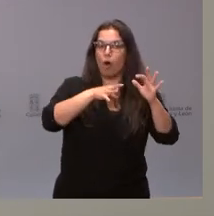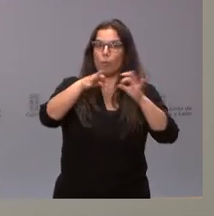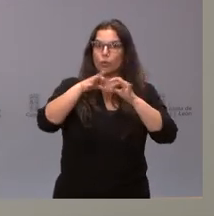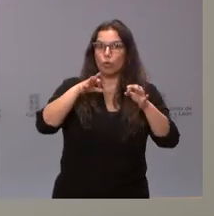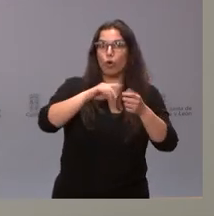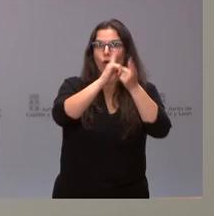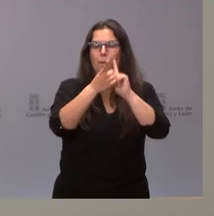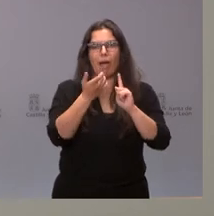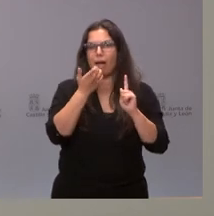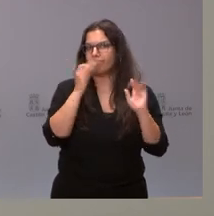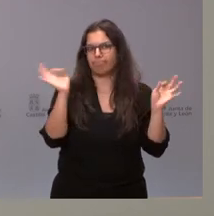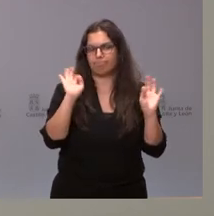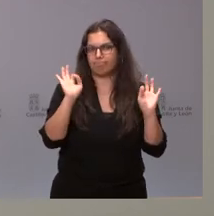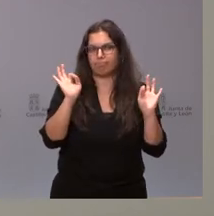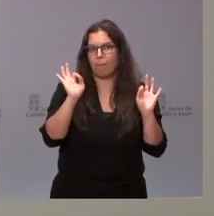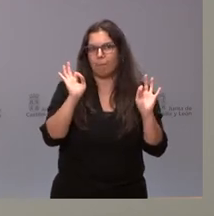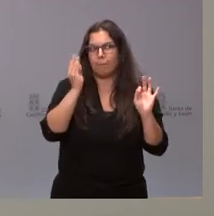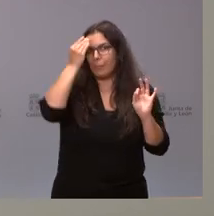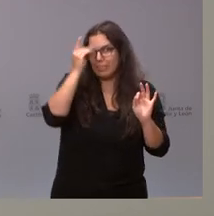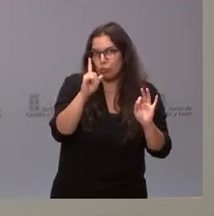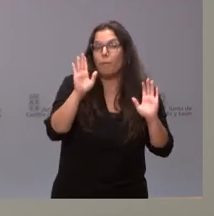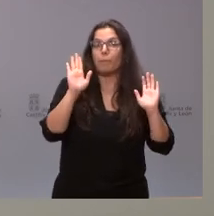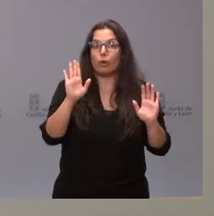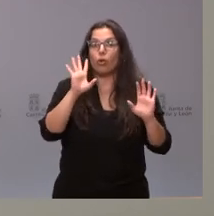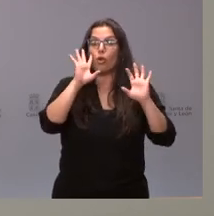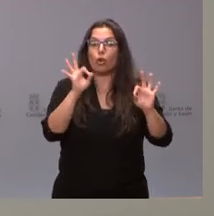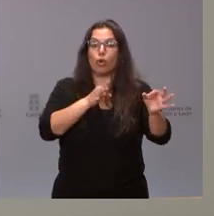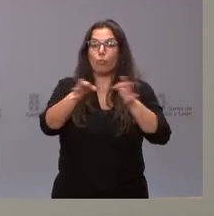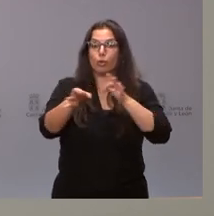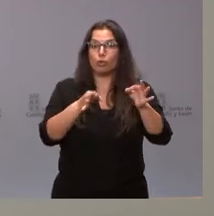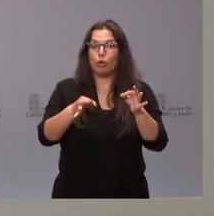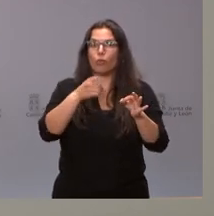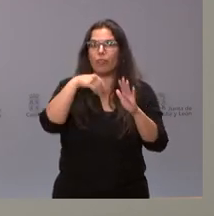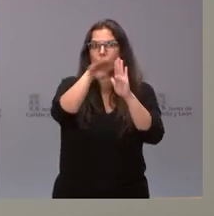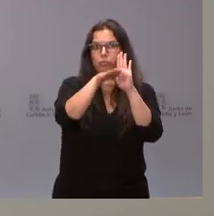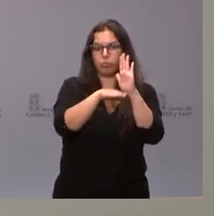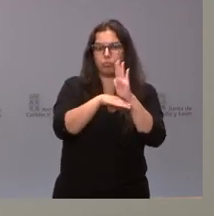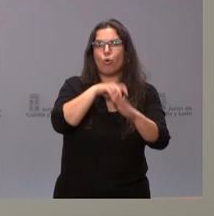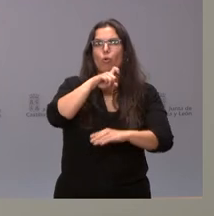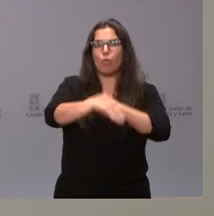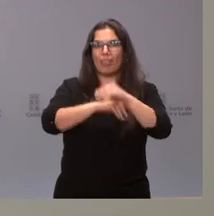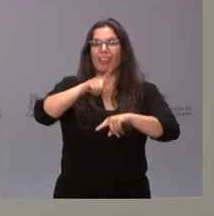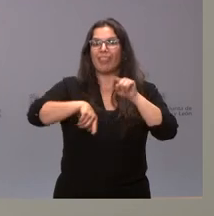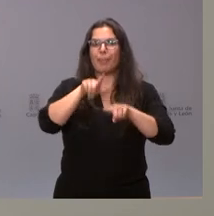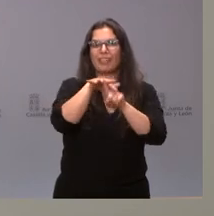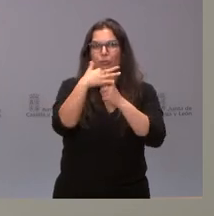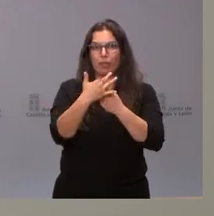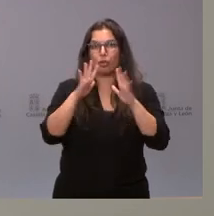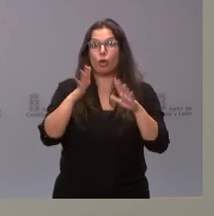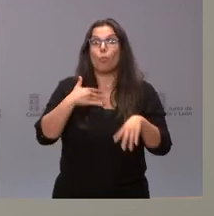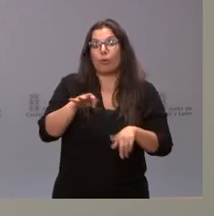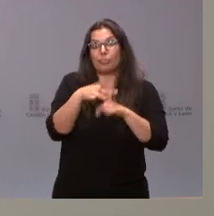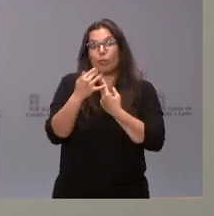cambiar el protocolo. Pero, lógicamente, el protocolo lo que establece cuál es el procedimiento a aplicar en función de las circunstancias. Lo que sí pueden cambiar son las